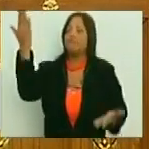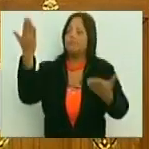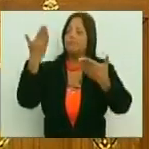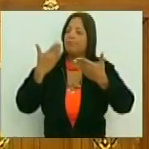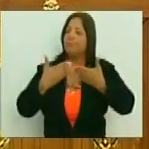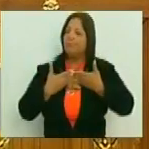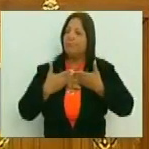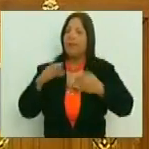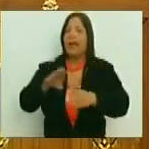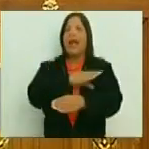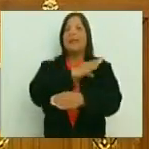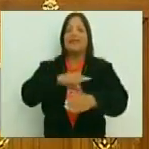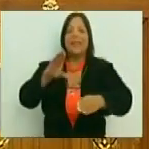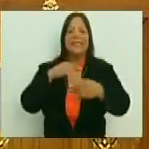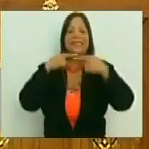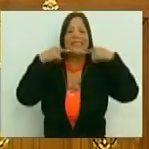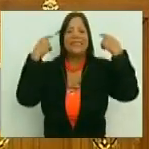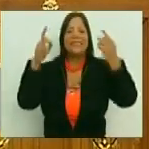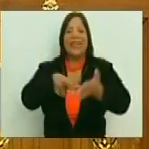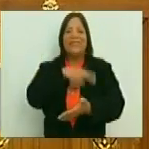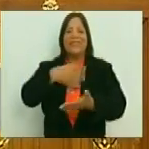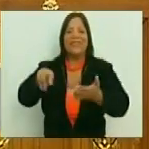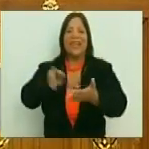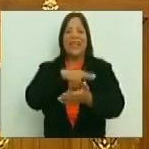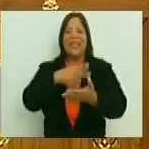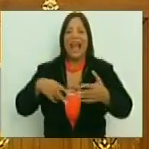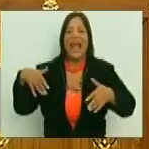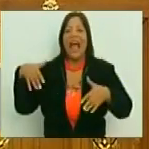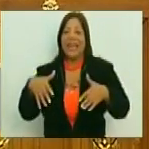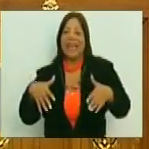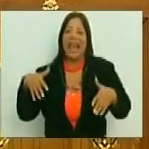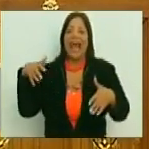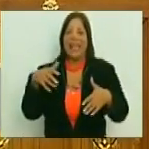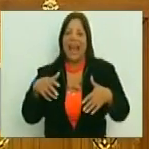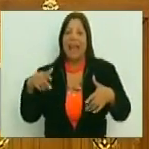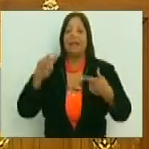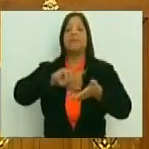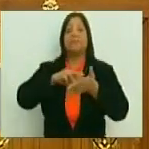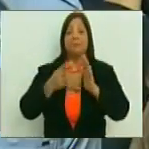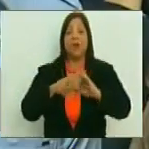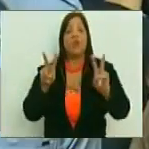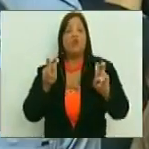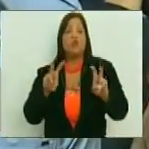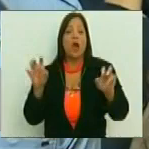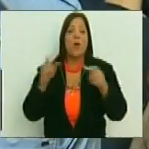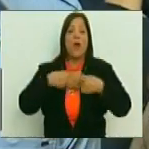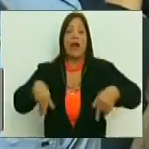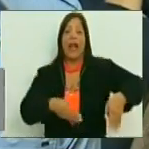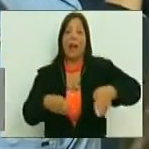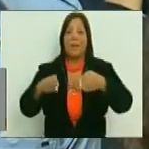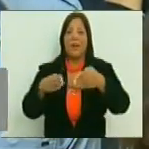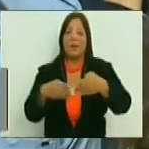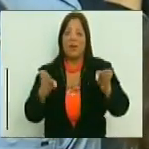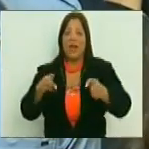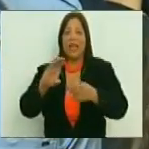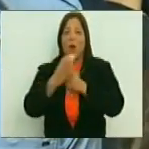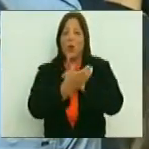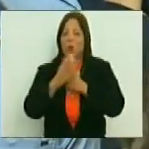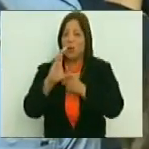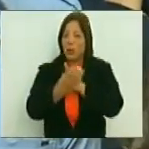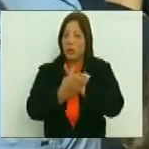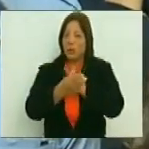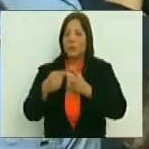haberlo hecho cantar, reír y bailar al son del rap. Y que eso forma parte de los nuevos caminos que se abrieron en el campo de la cultura.